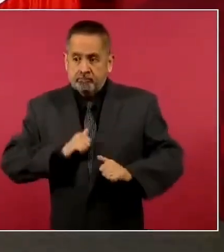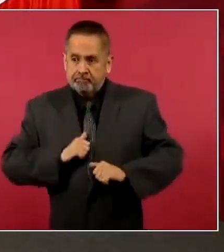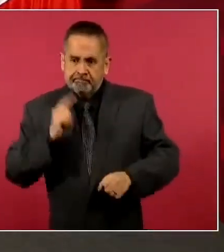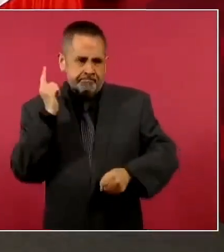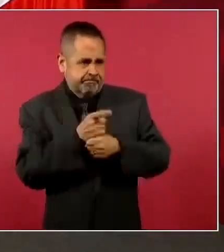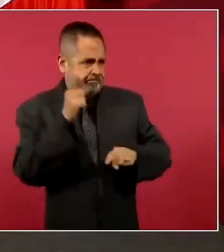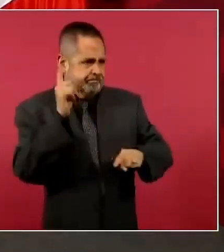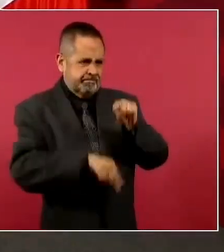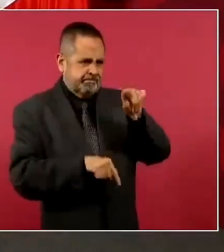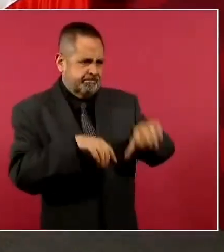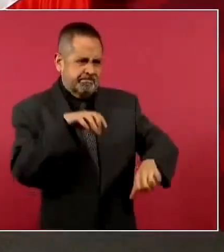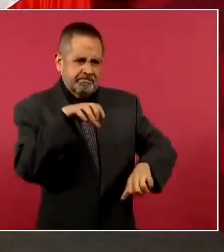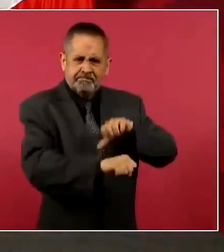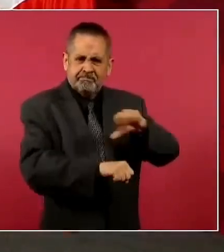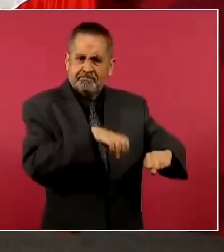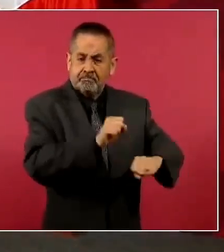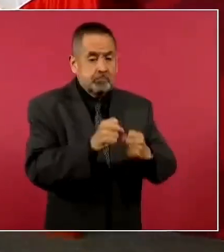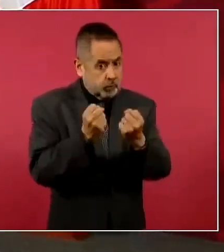nunca. Ahora,